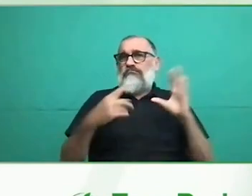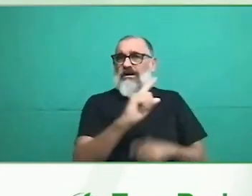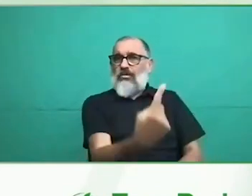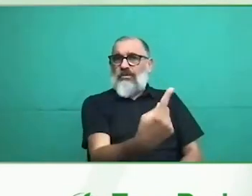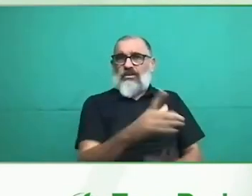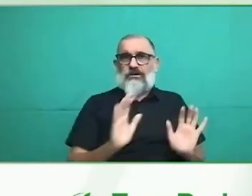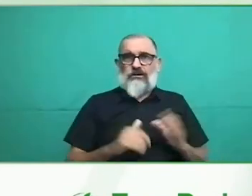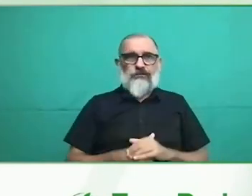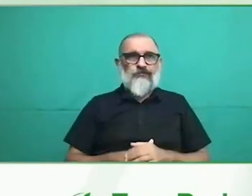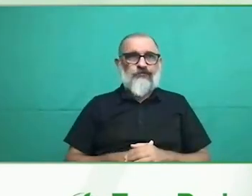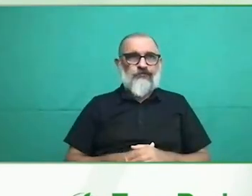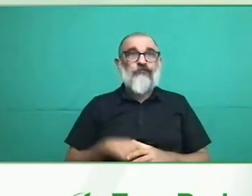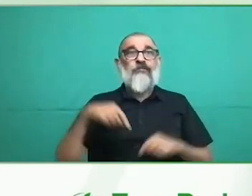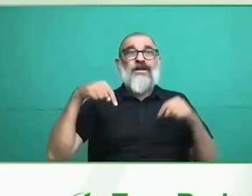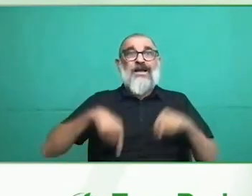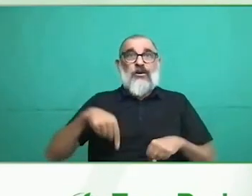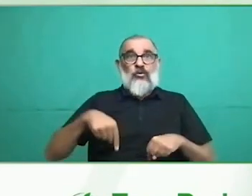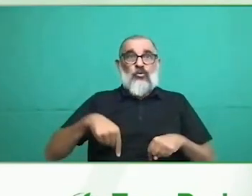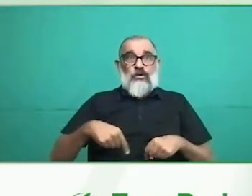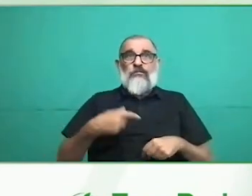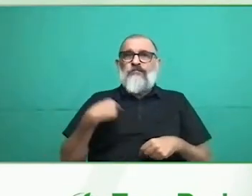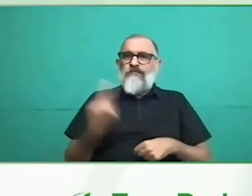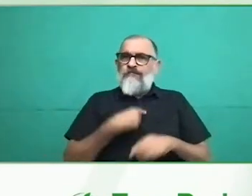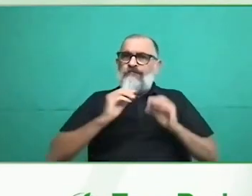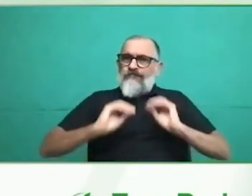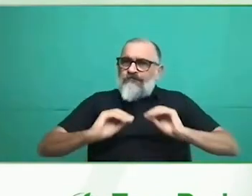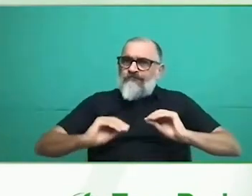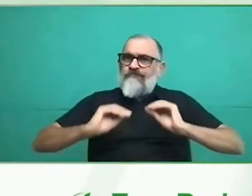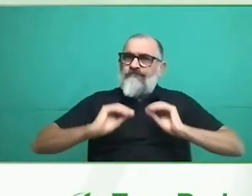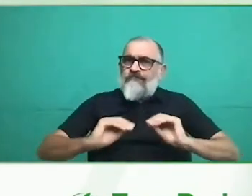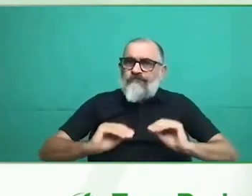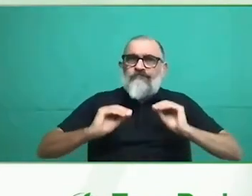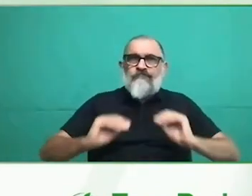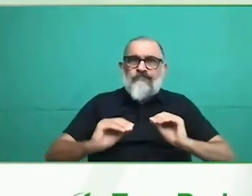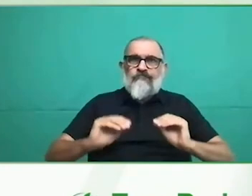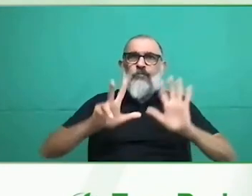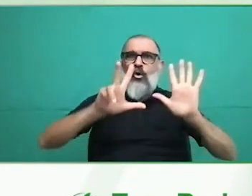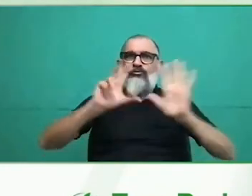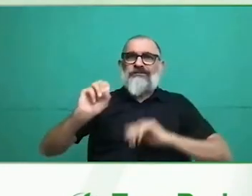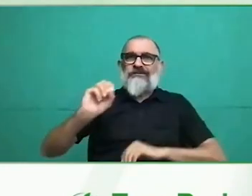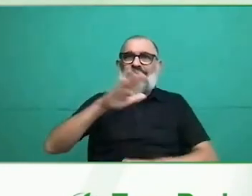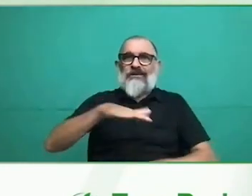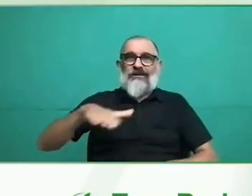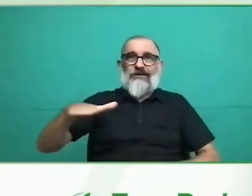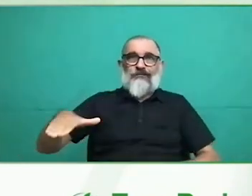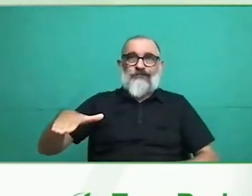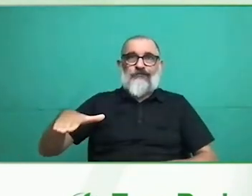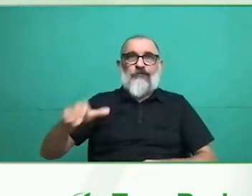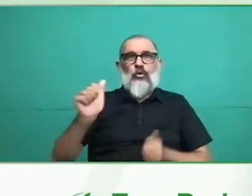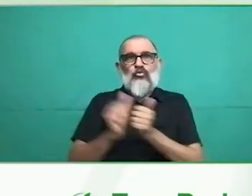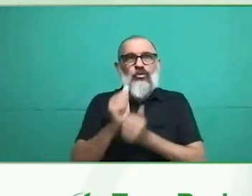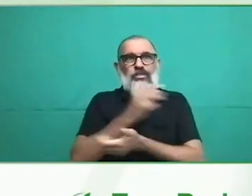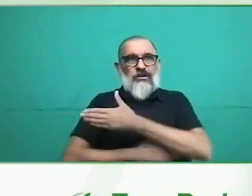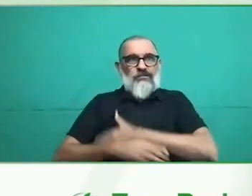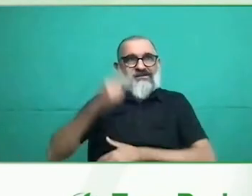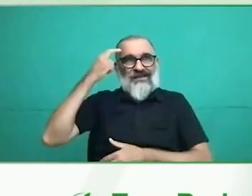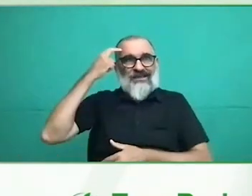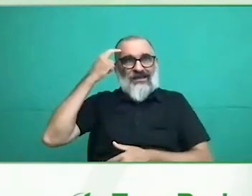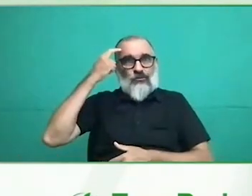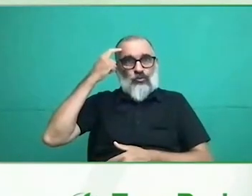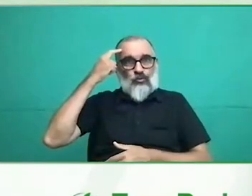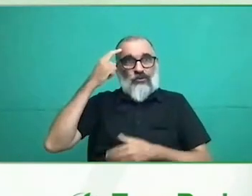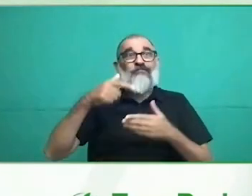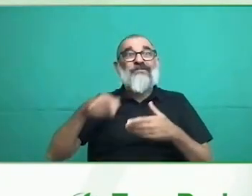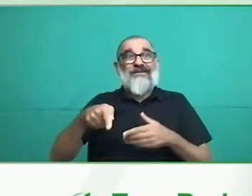INAVIF, la obligación de brindarles un departamento de vida independiente. Nosotros, eh, eh, tenemos la firme